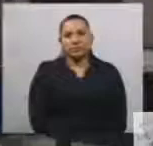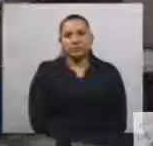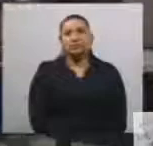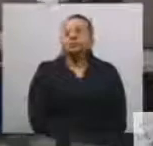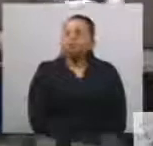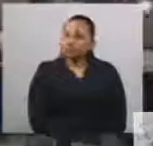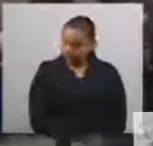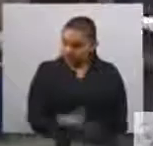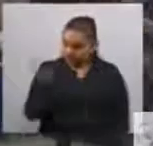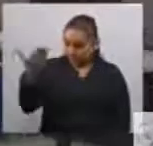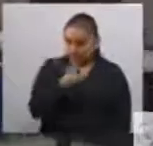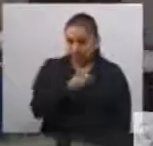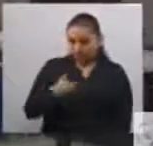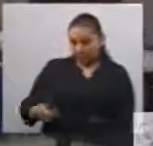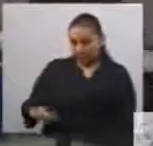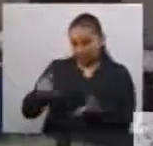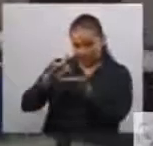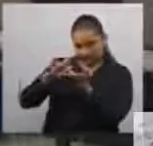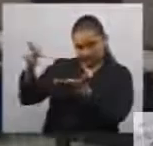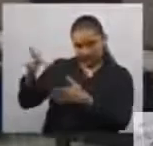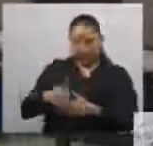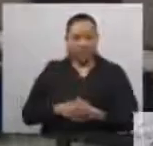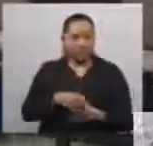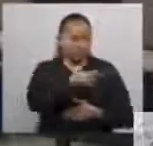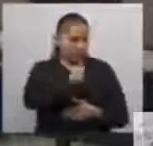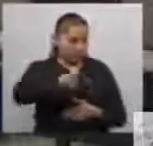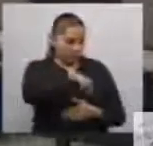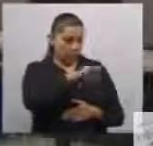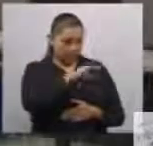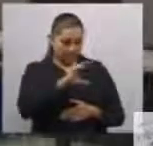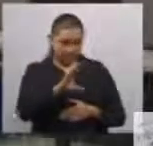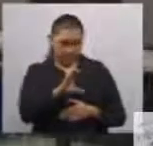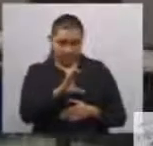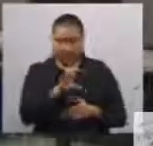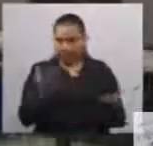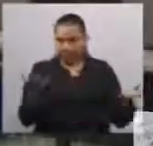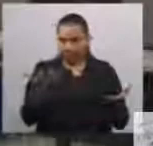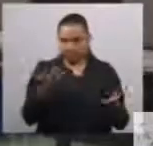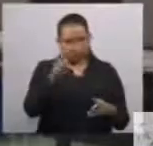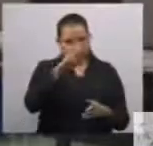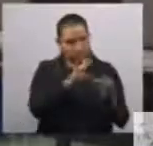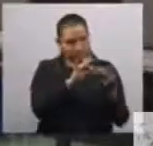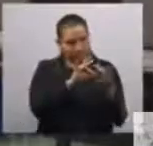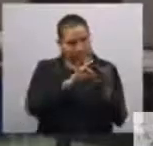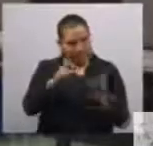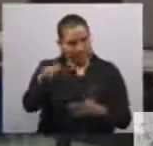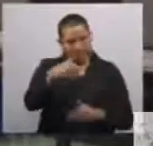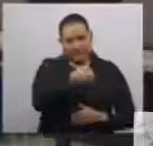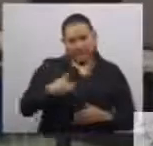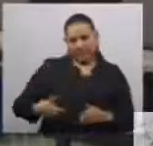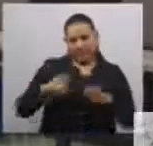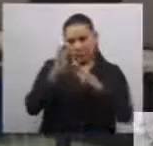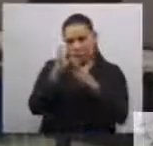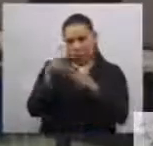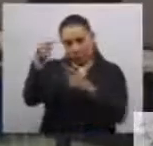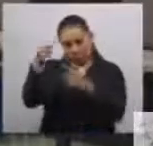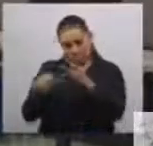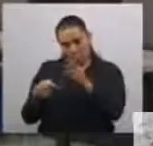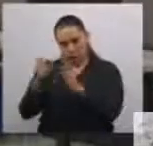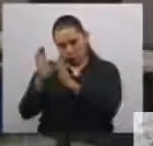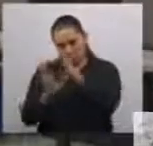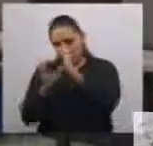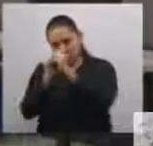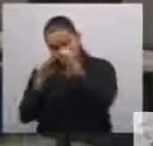Gracias, Presidente. Desde Movimiento Ciudadano queremos reconocer, sin duda, a la Presidenta de la Comisión de Puntos Constitucionales